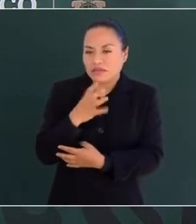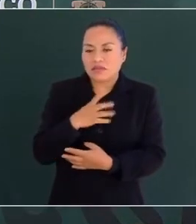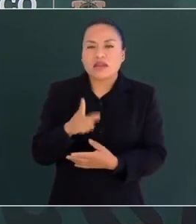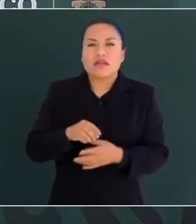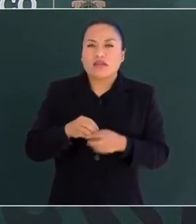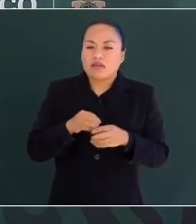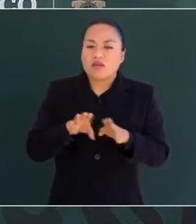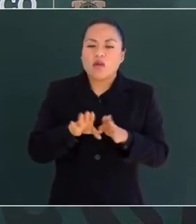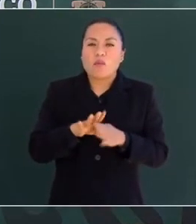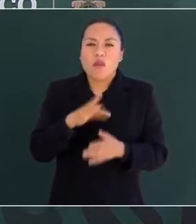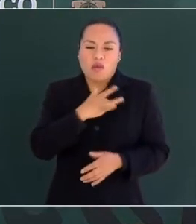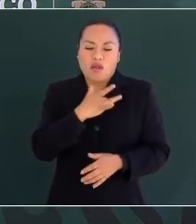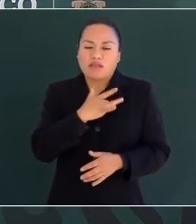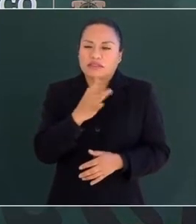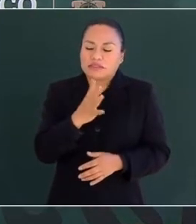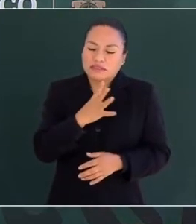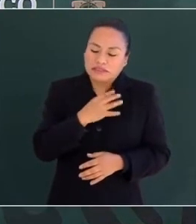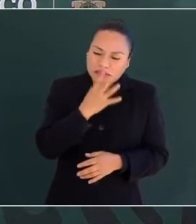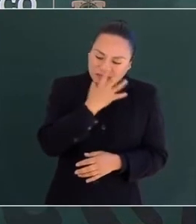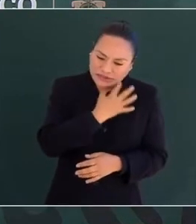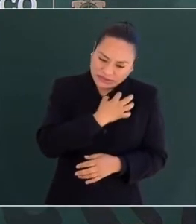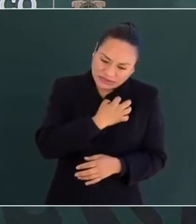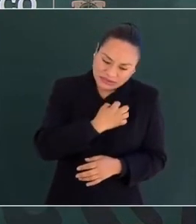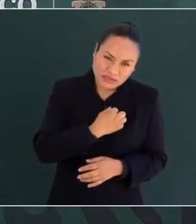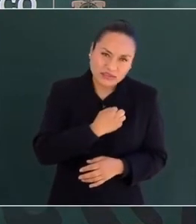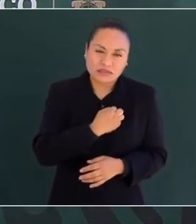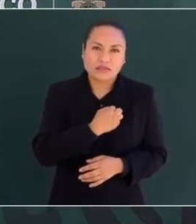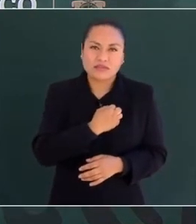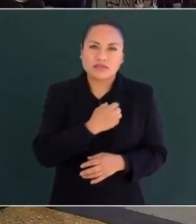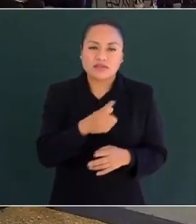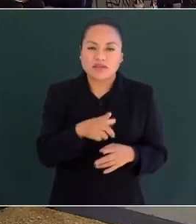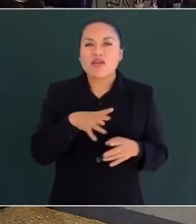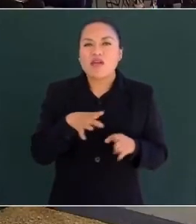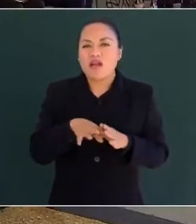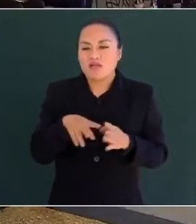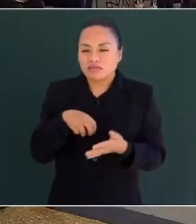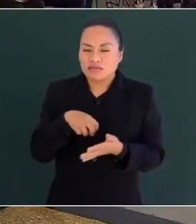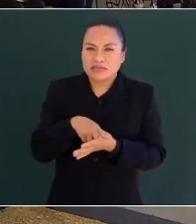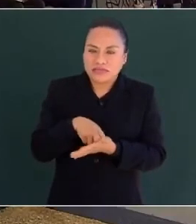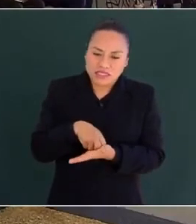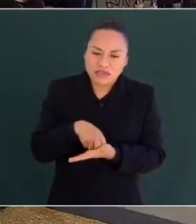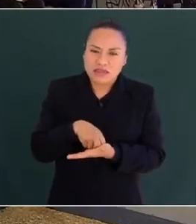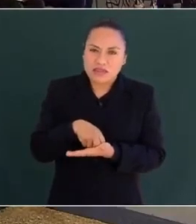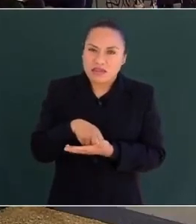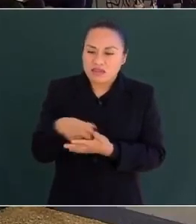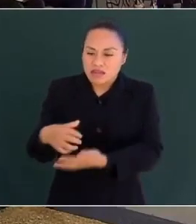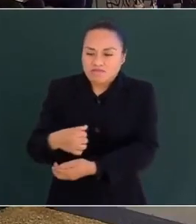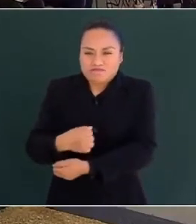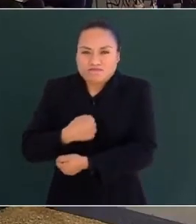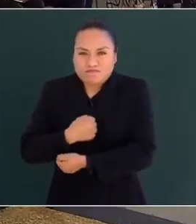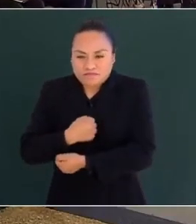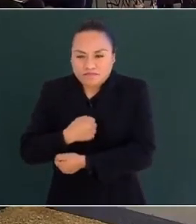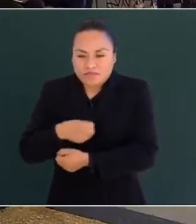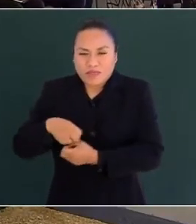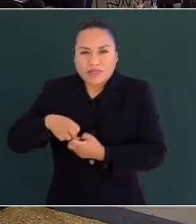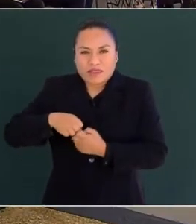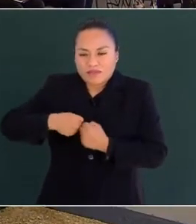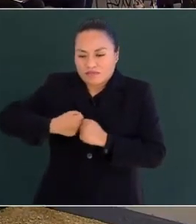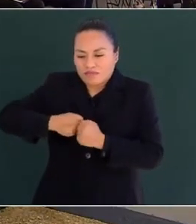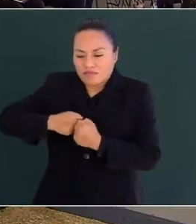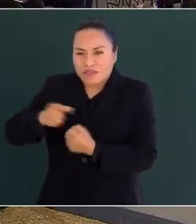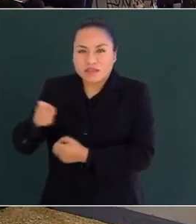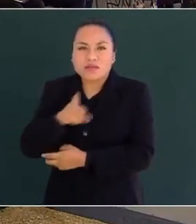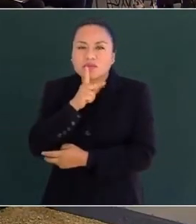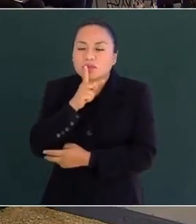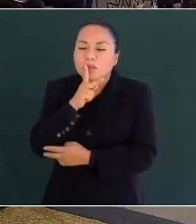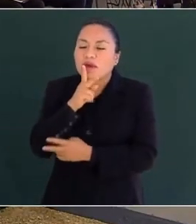todavía sobre su corazón. Ante él, hincado y abrazándole las rodillas, su padre le ofrecía en